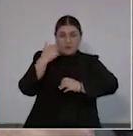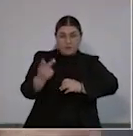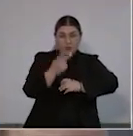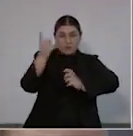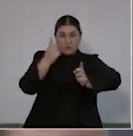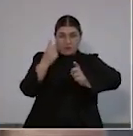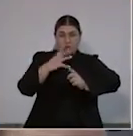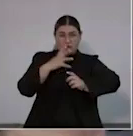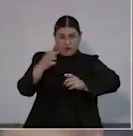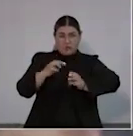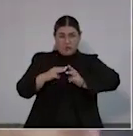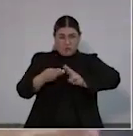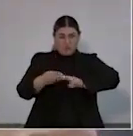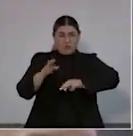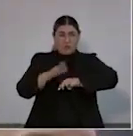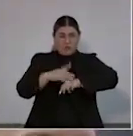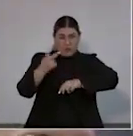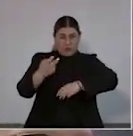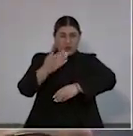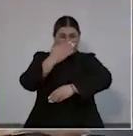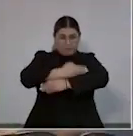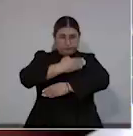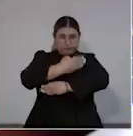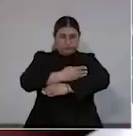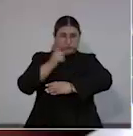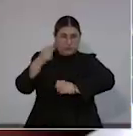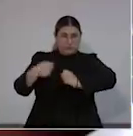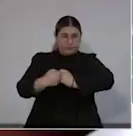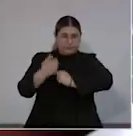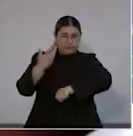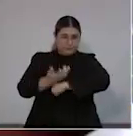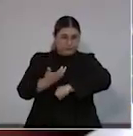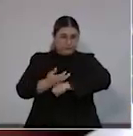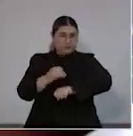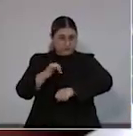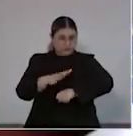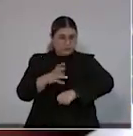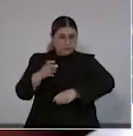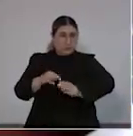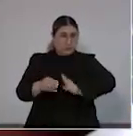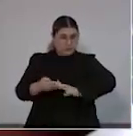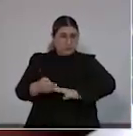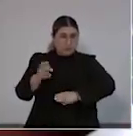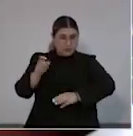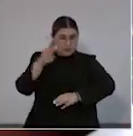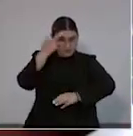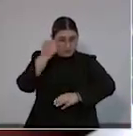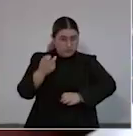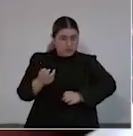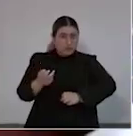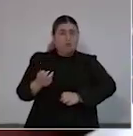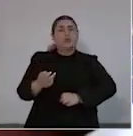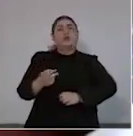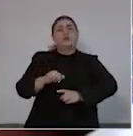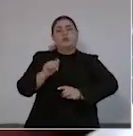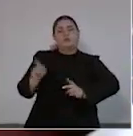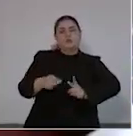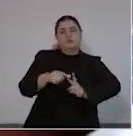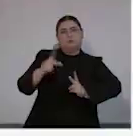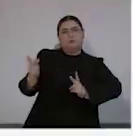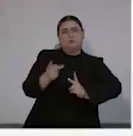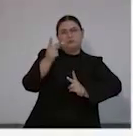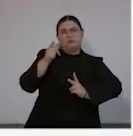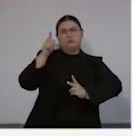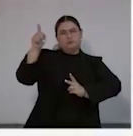razones en el cierre de la garita. Esa sería una pregunta. Y la siguiente es, el académico de la Universidad de